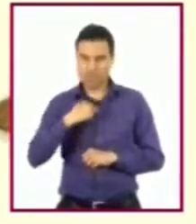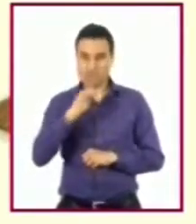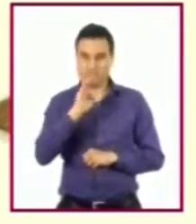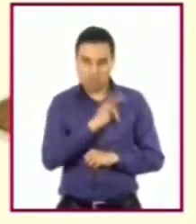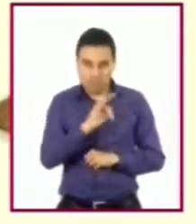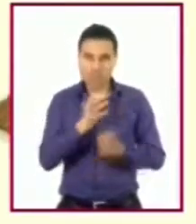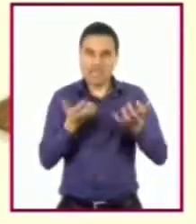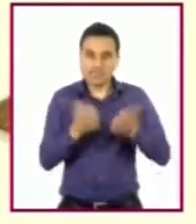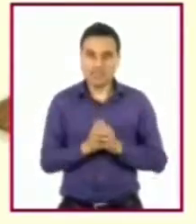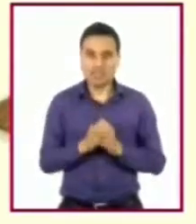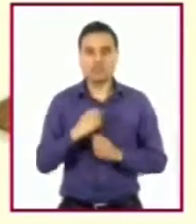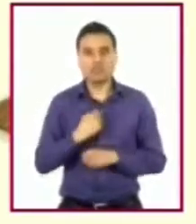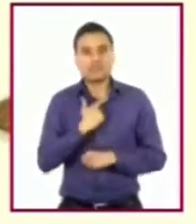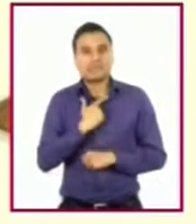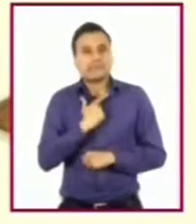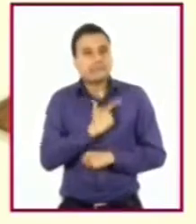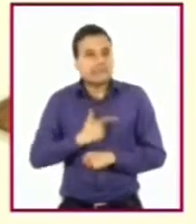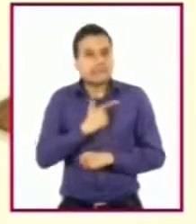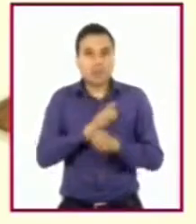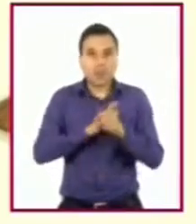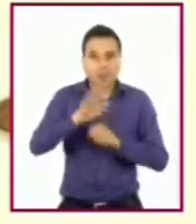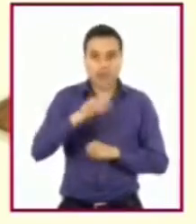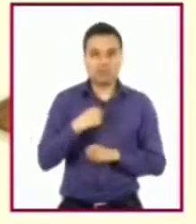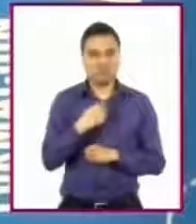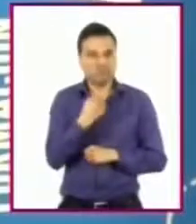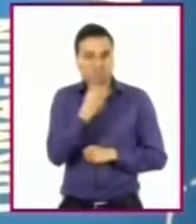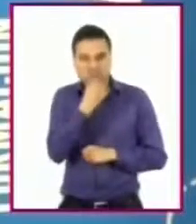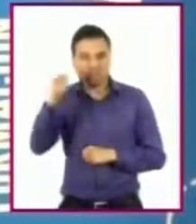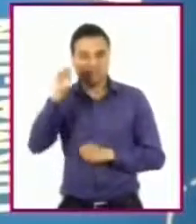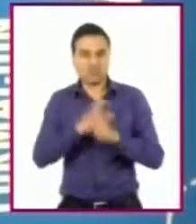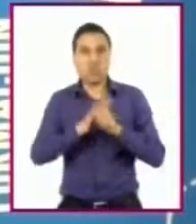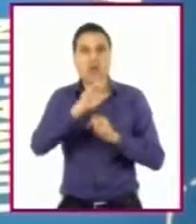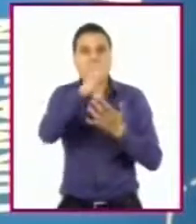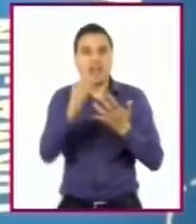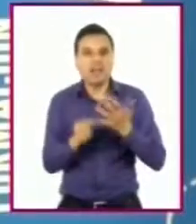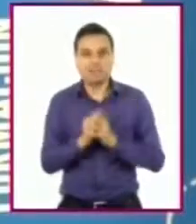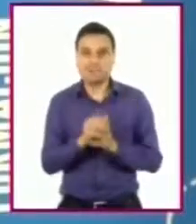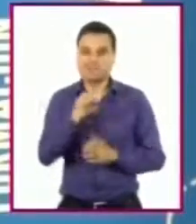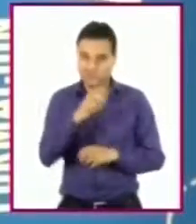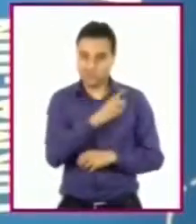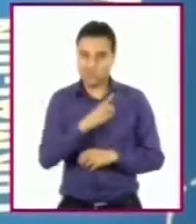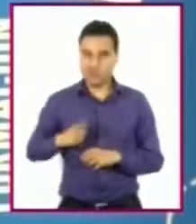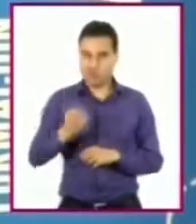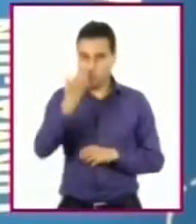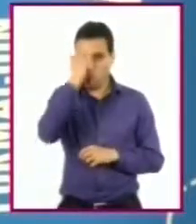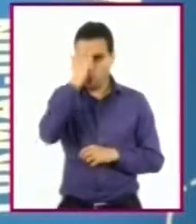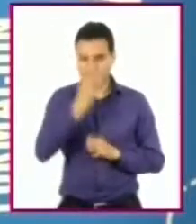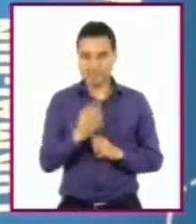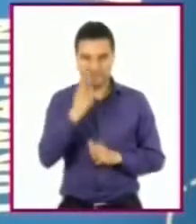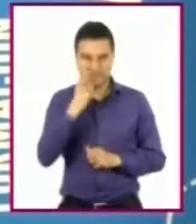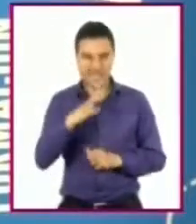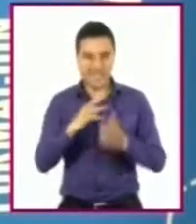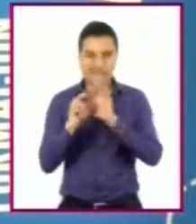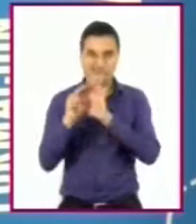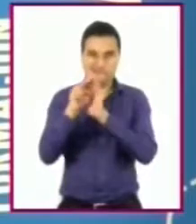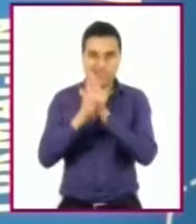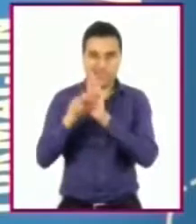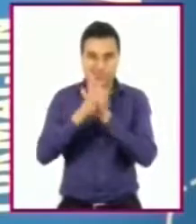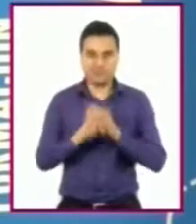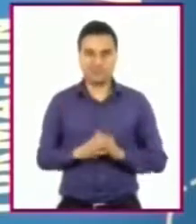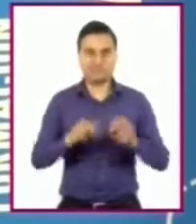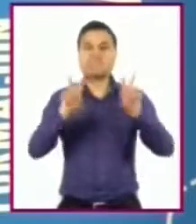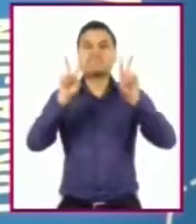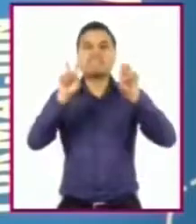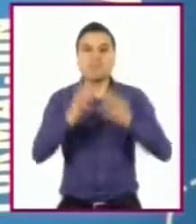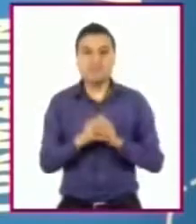gusta hacer o bien para qué somos buenos. A continuación, observarán un video sobre la importancia de